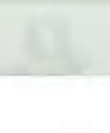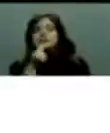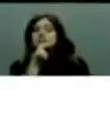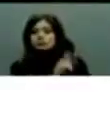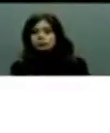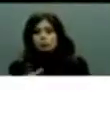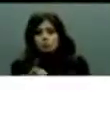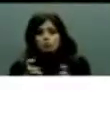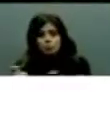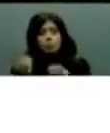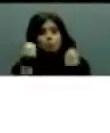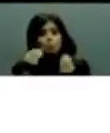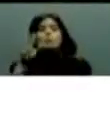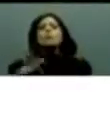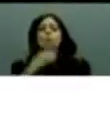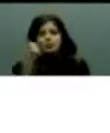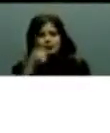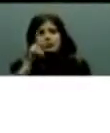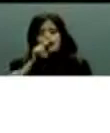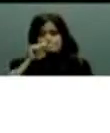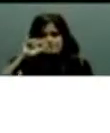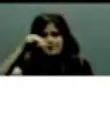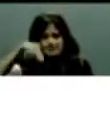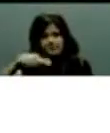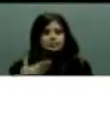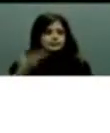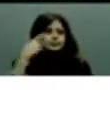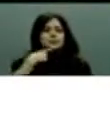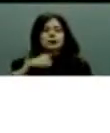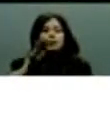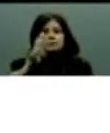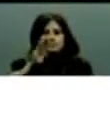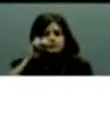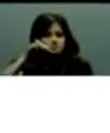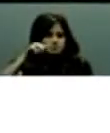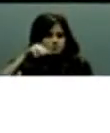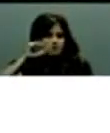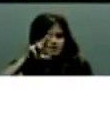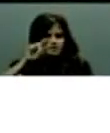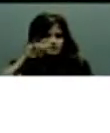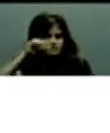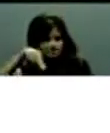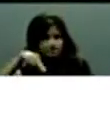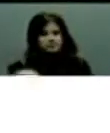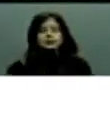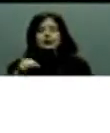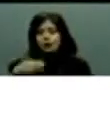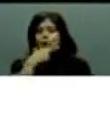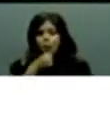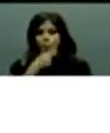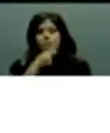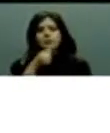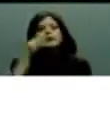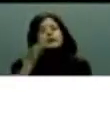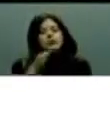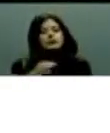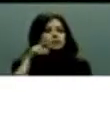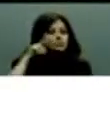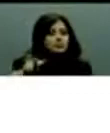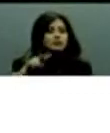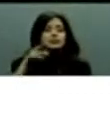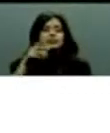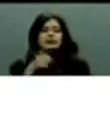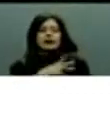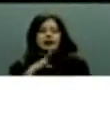corrupción. Acción Nacional denunció que Martín Batres en ese momento estaba precisamente en lo que debería de